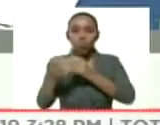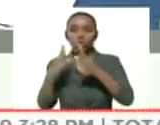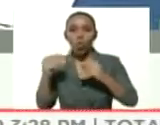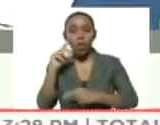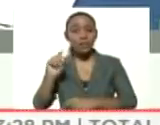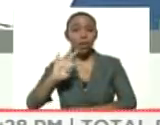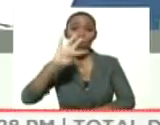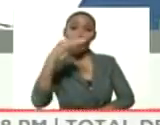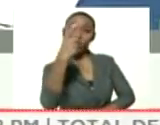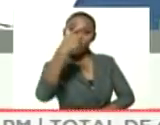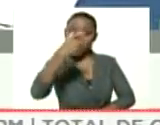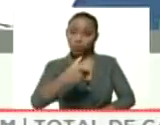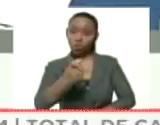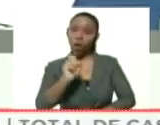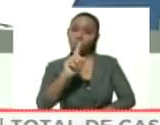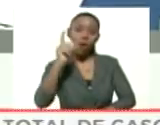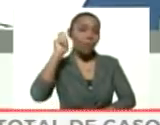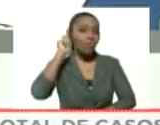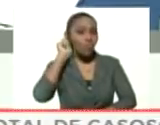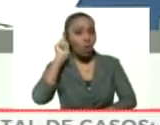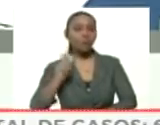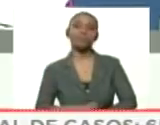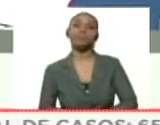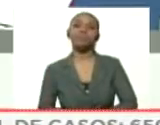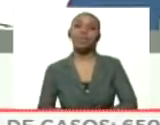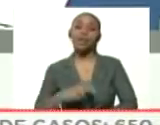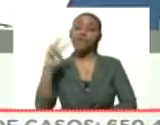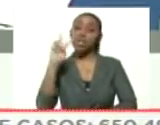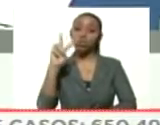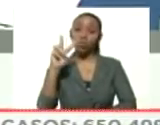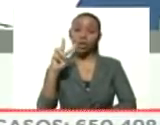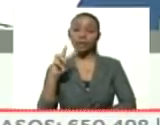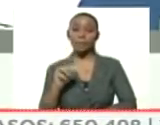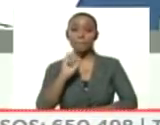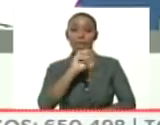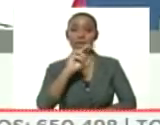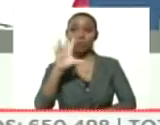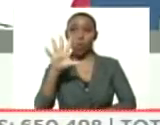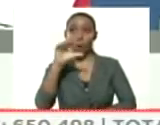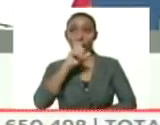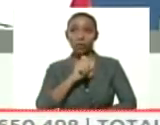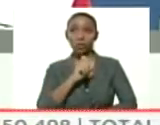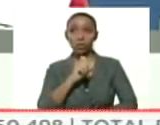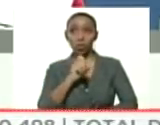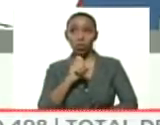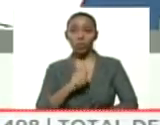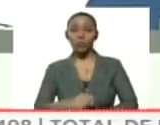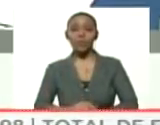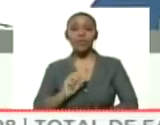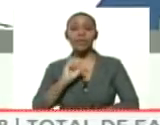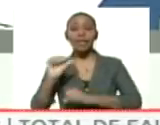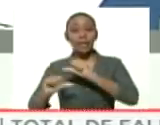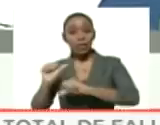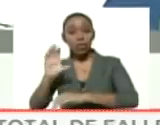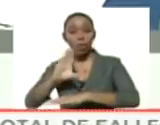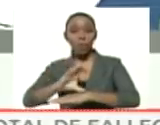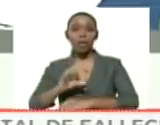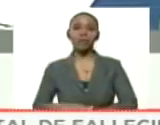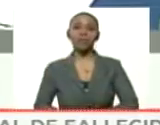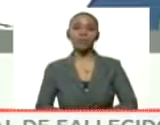caso, una ciudadana venezolana de 25 años de edad, del distrito capital,